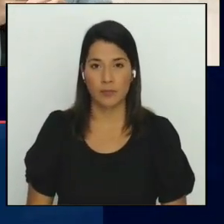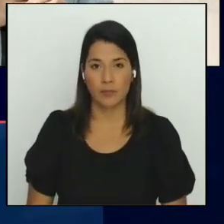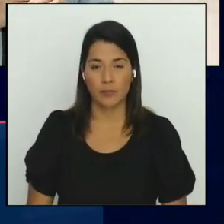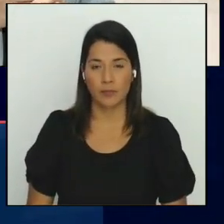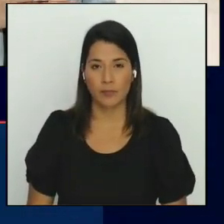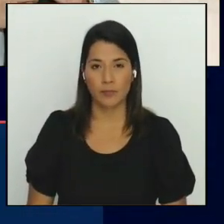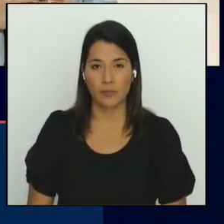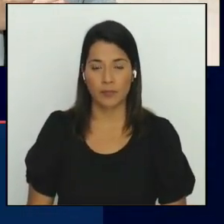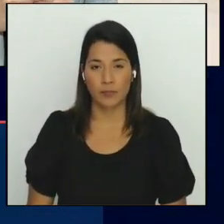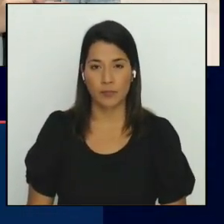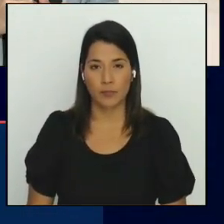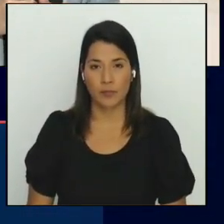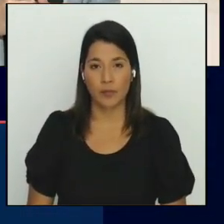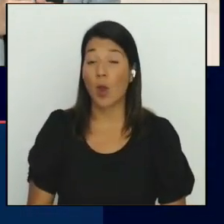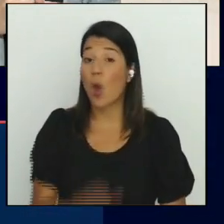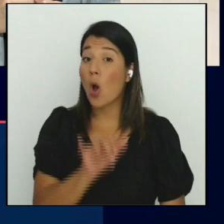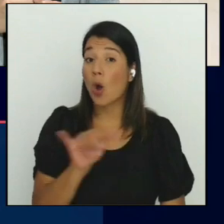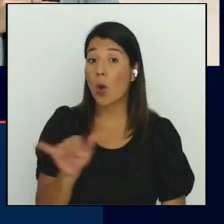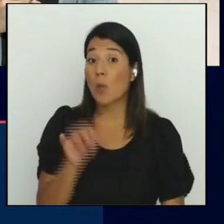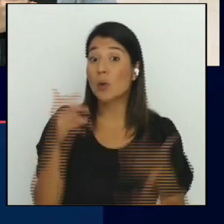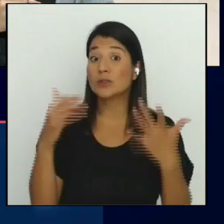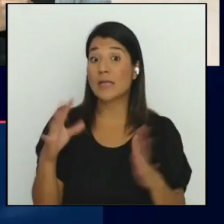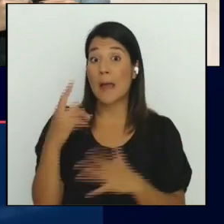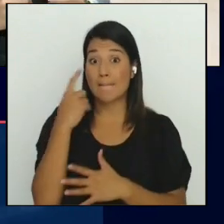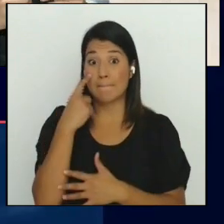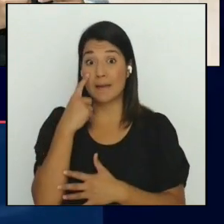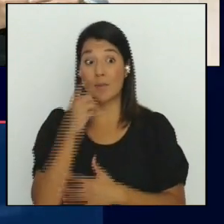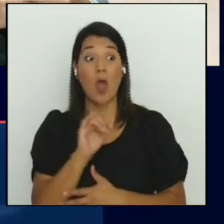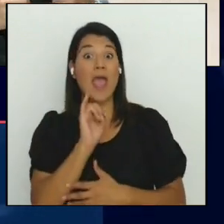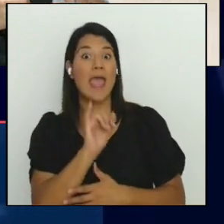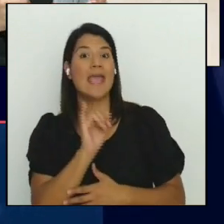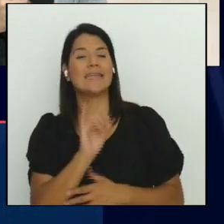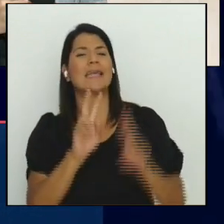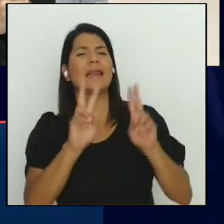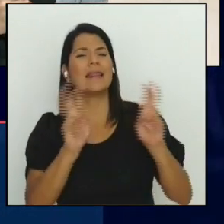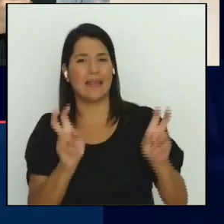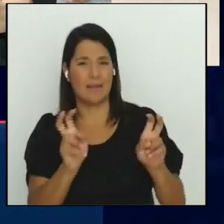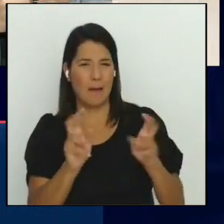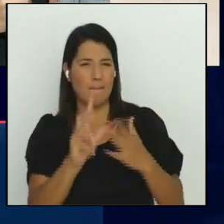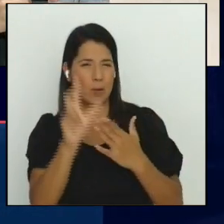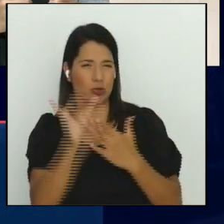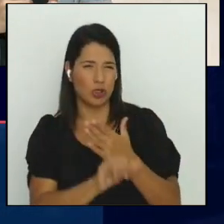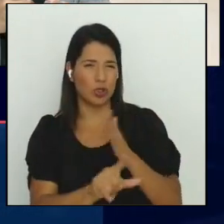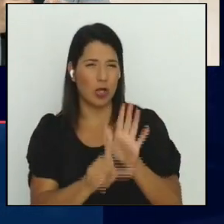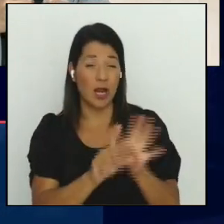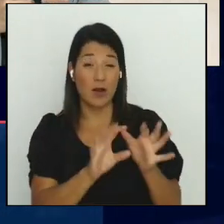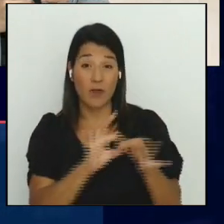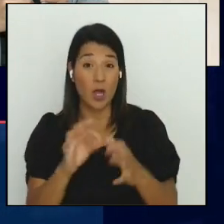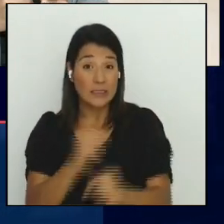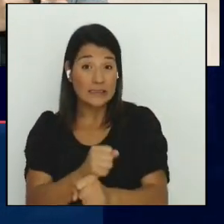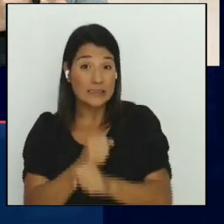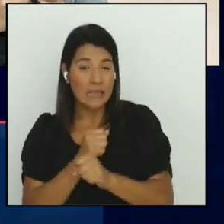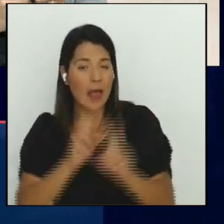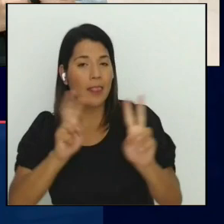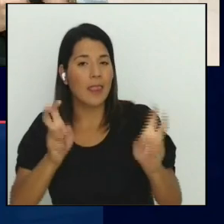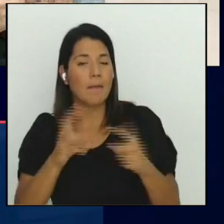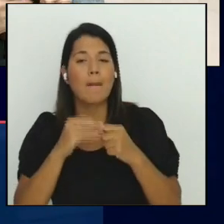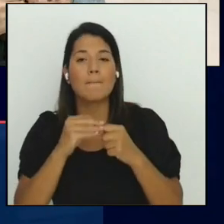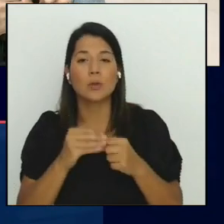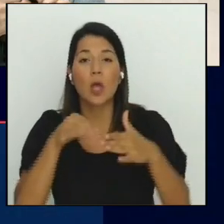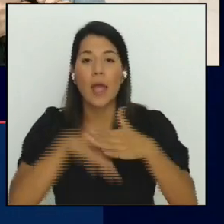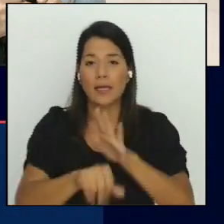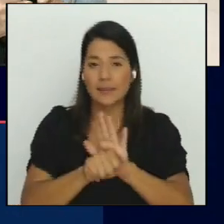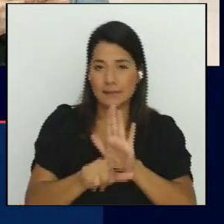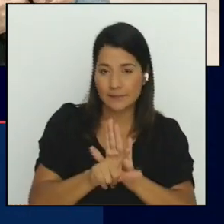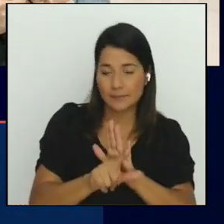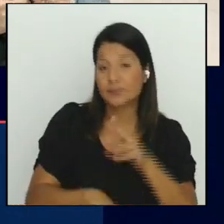Como lo veíamos, esta será la prioridad de las y los diputados en el Plenario Legislativo y también en la Comisión de Seguridad y Narcotráfico. Pero hay un